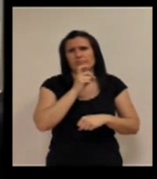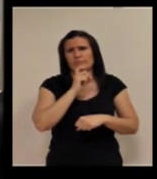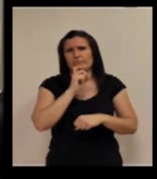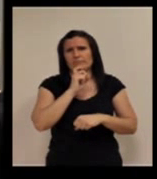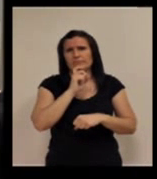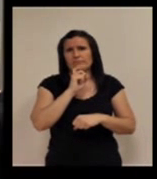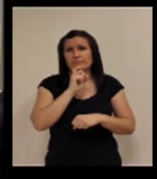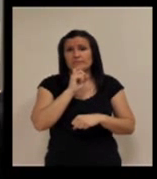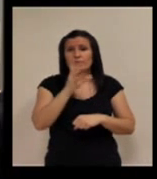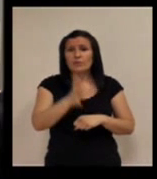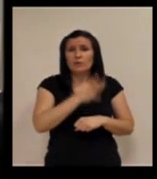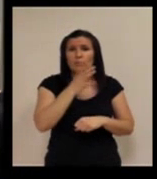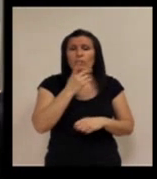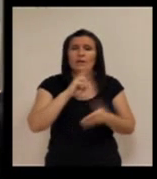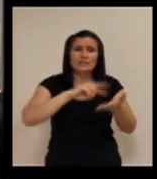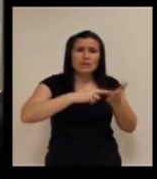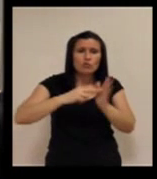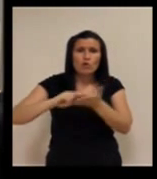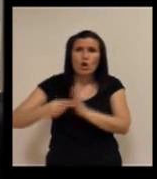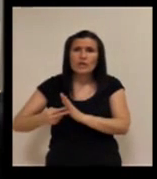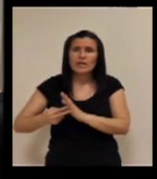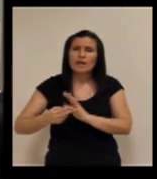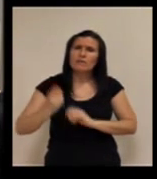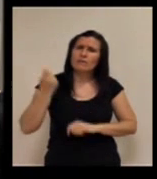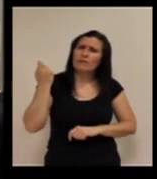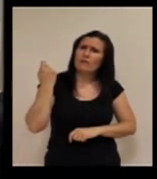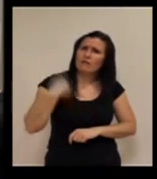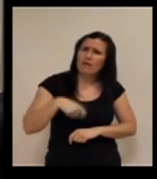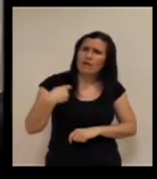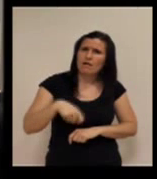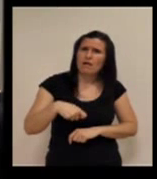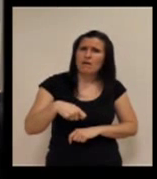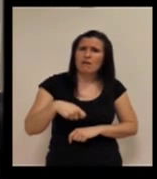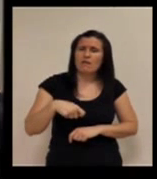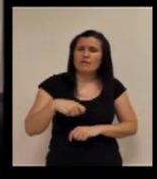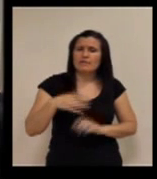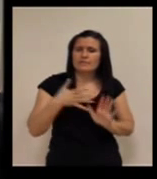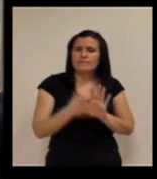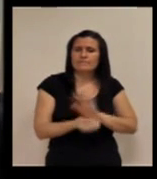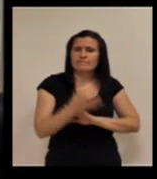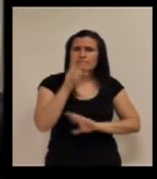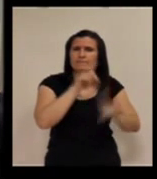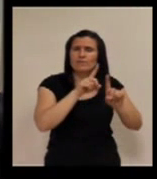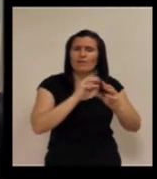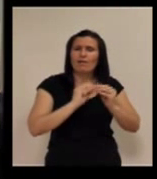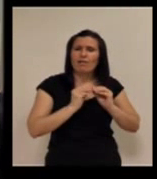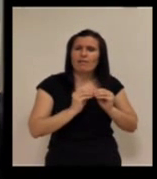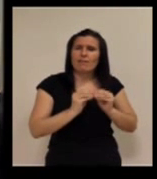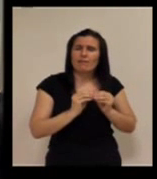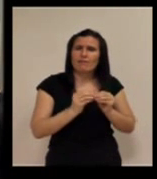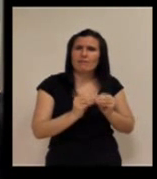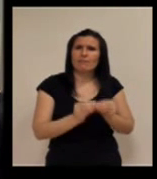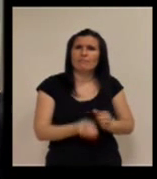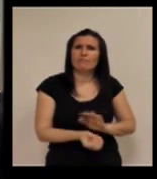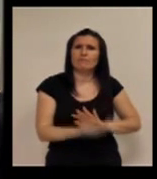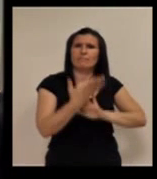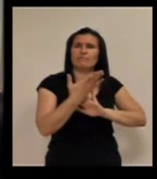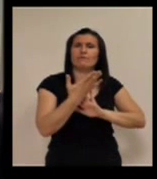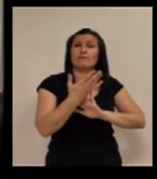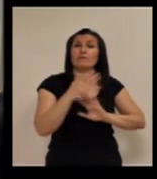tecnología muy cara. Entonces es un problema para la puesta en marcha de